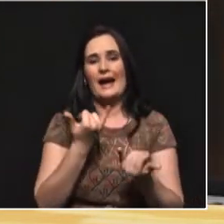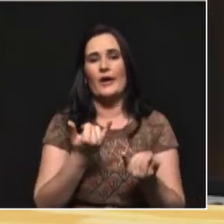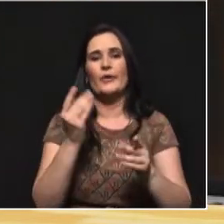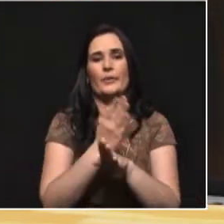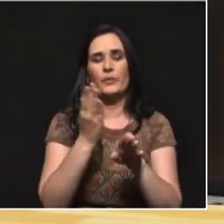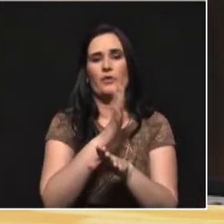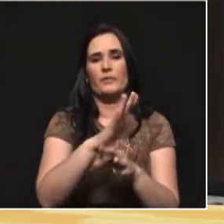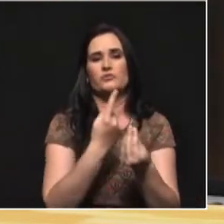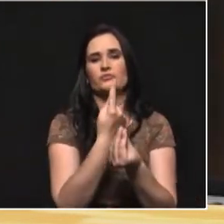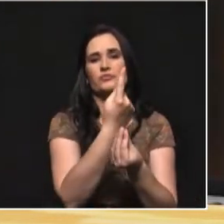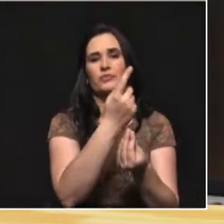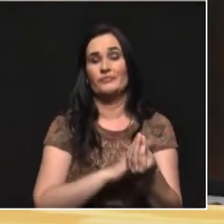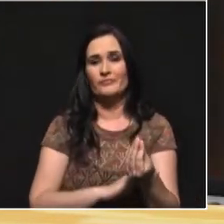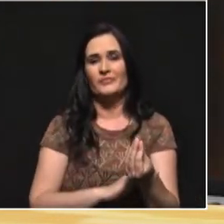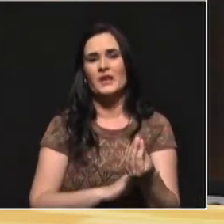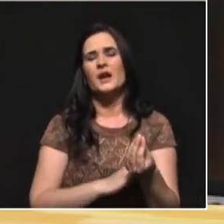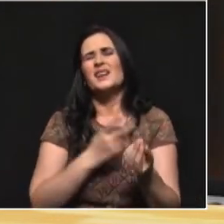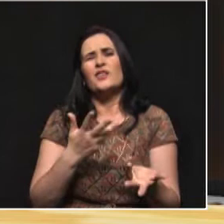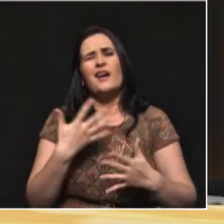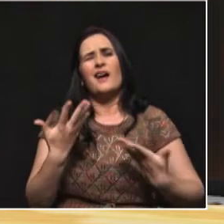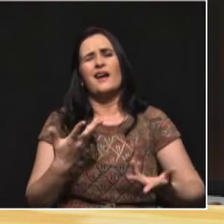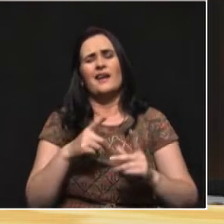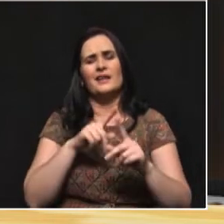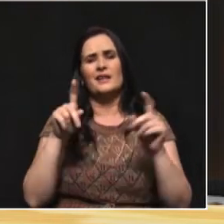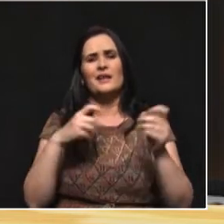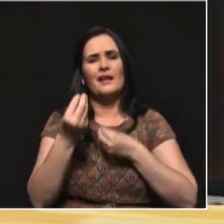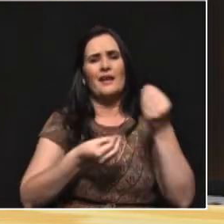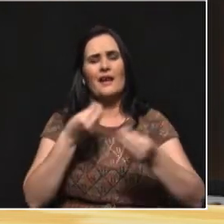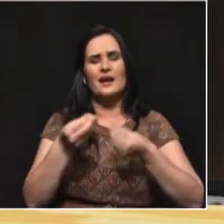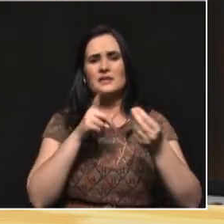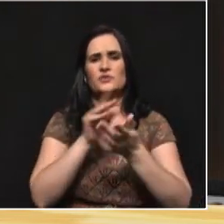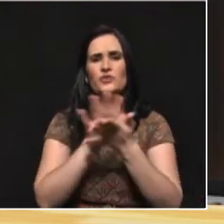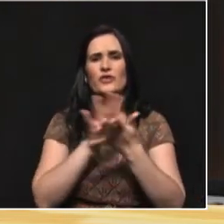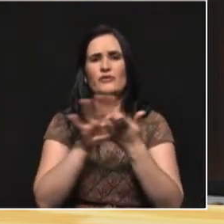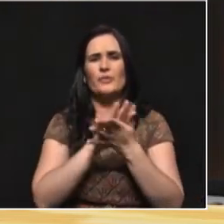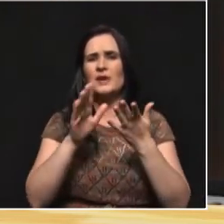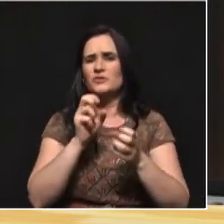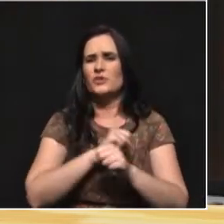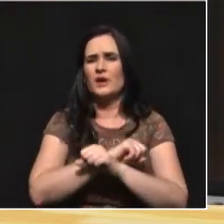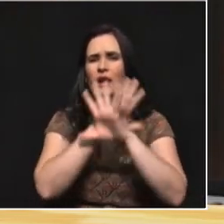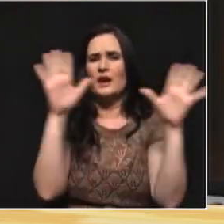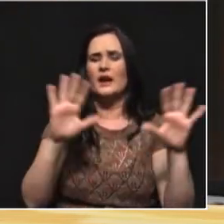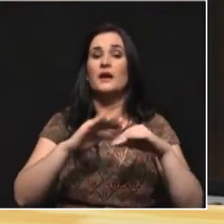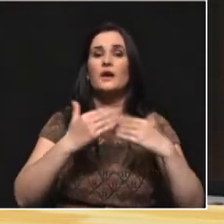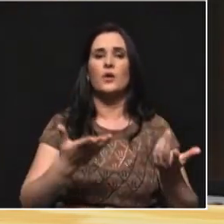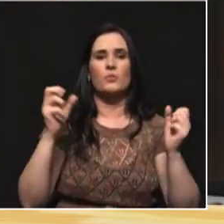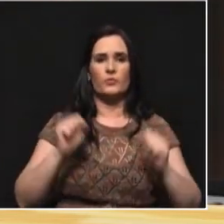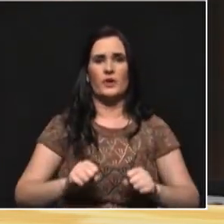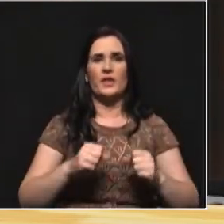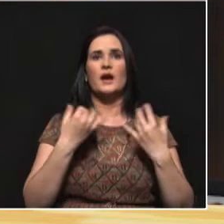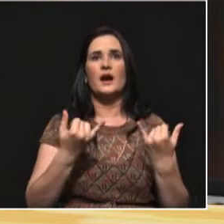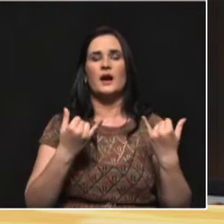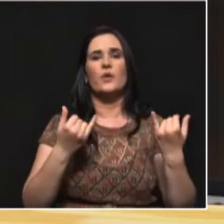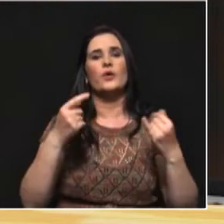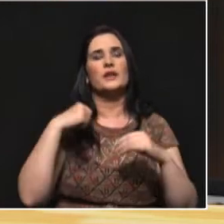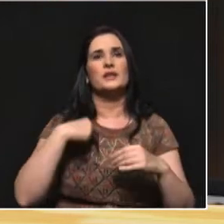preguntaba que entonces qué hacer con tanta desinformación. Y hay un dato, el 60% de la información que hoy replicamos en redes sociales